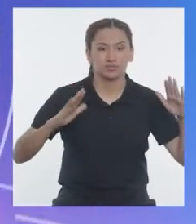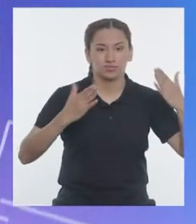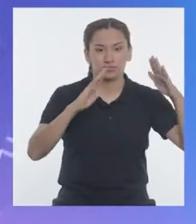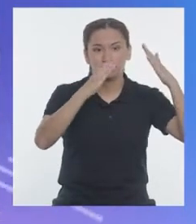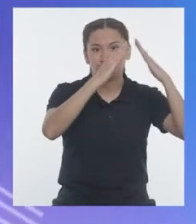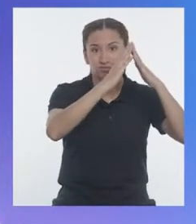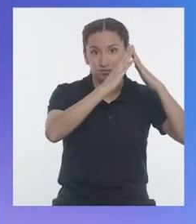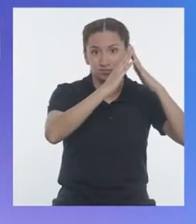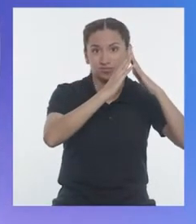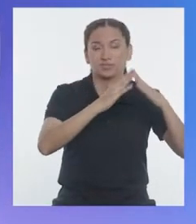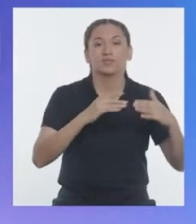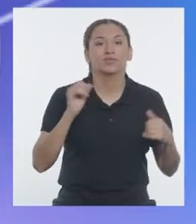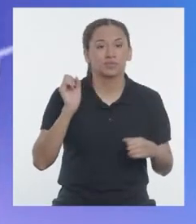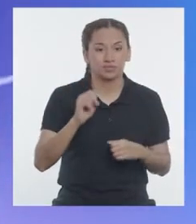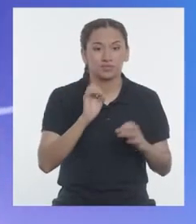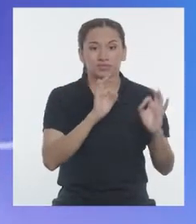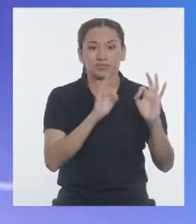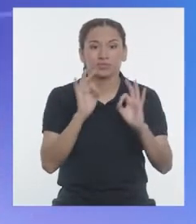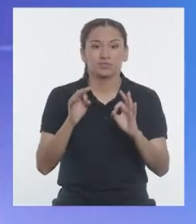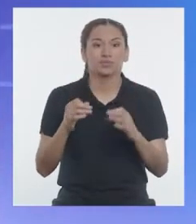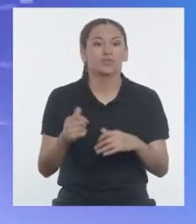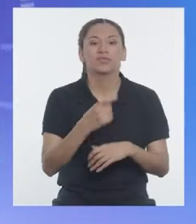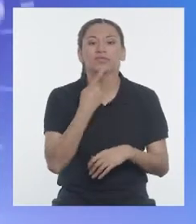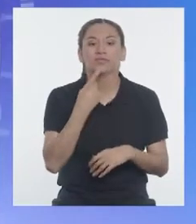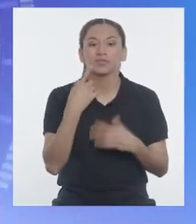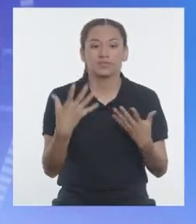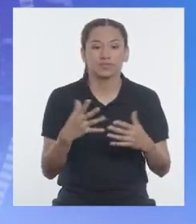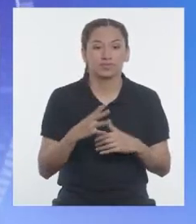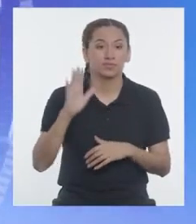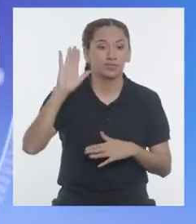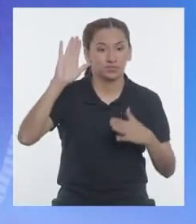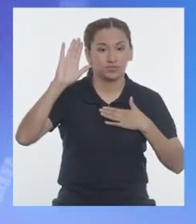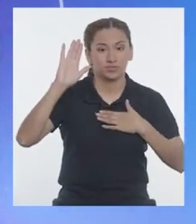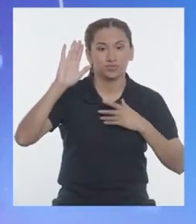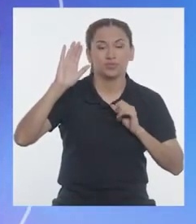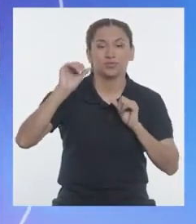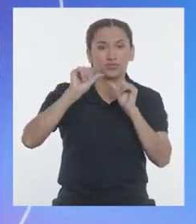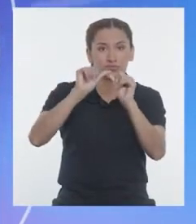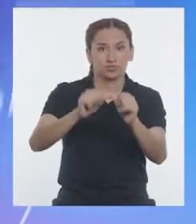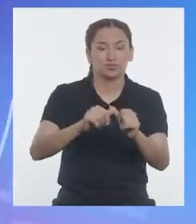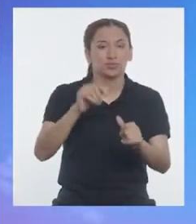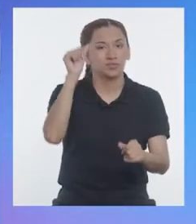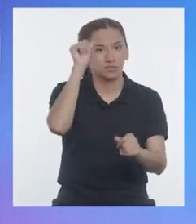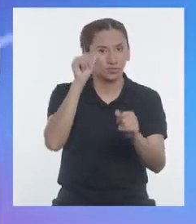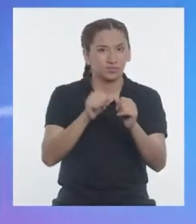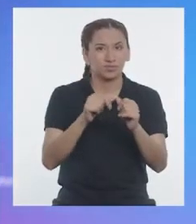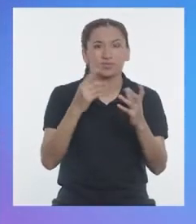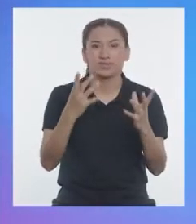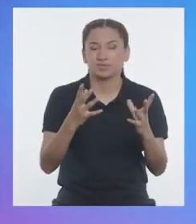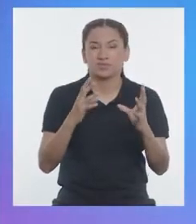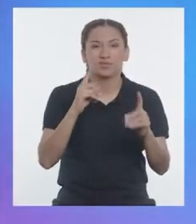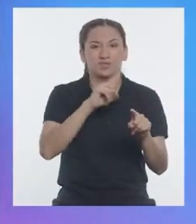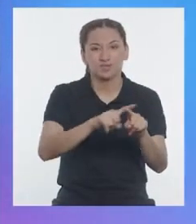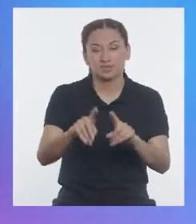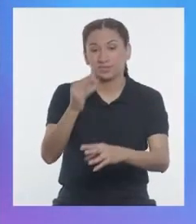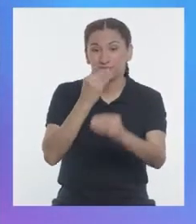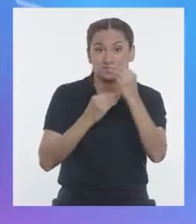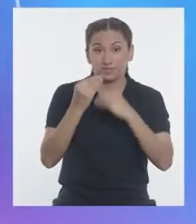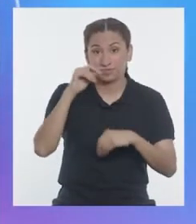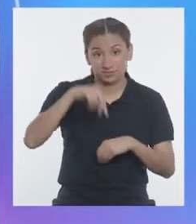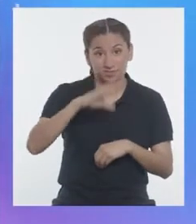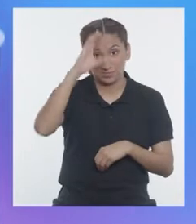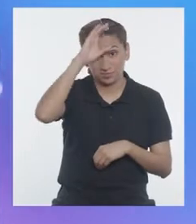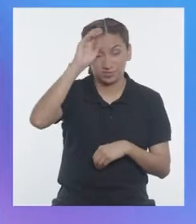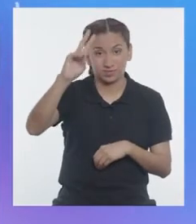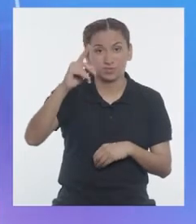montaña. ¡Excelente! ¿Y qué sigue? Yo sigo. Recordando lo que sembramos en mi comunidad de